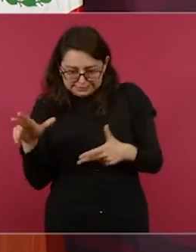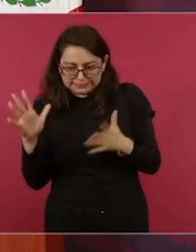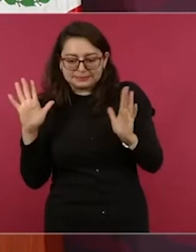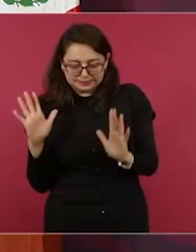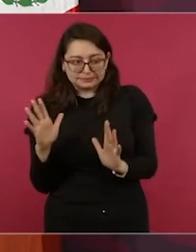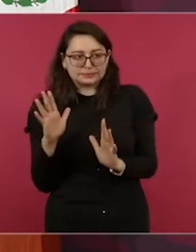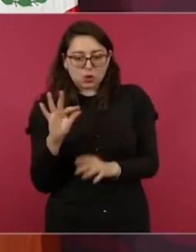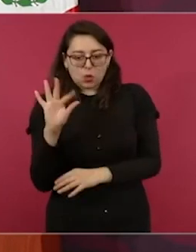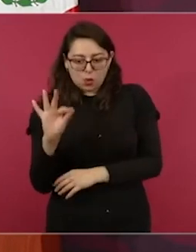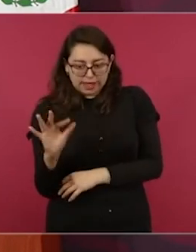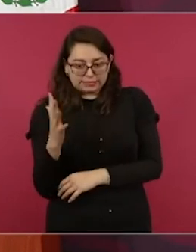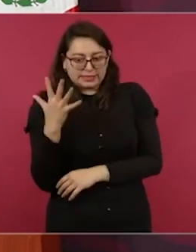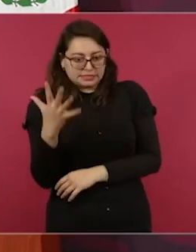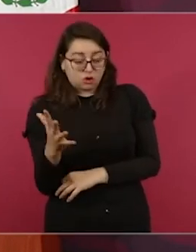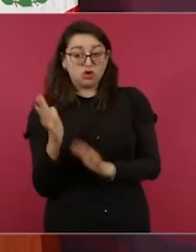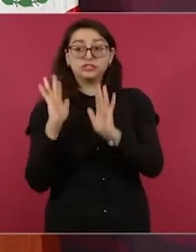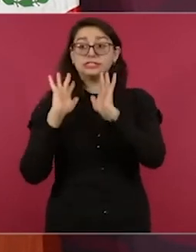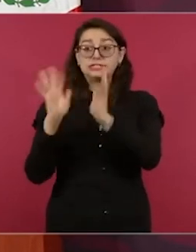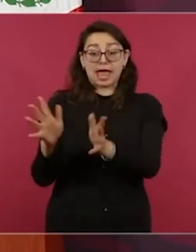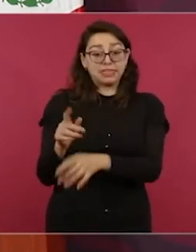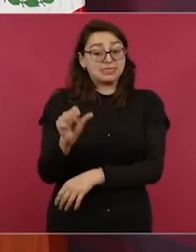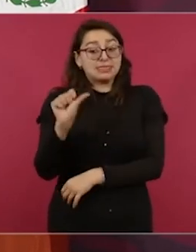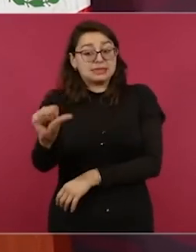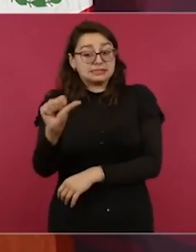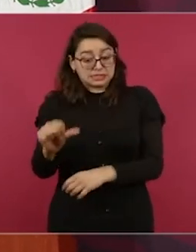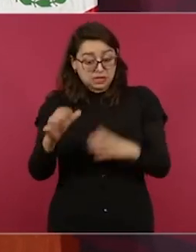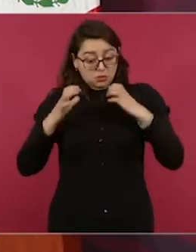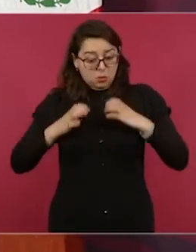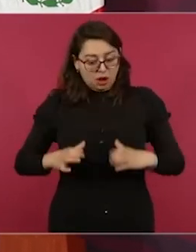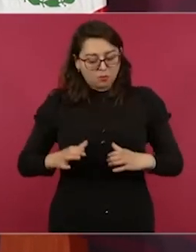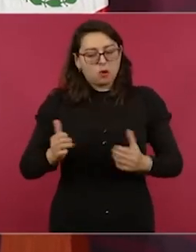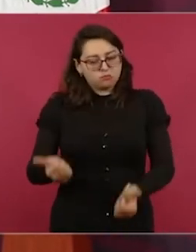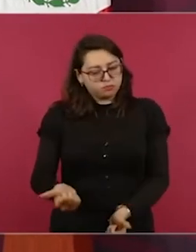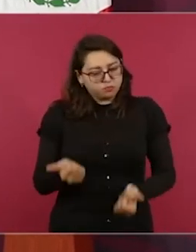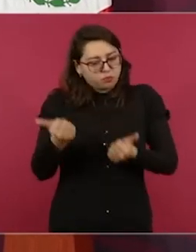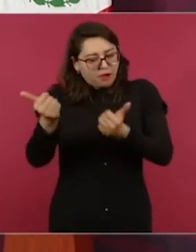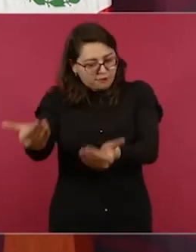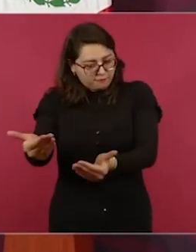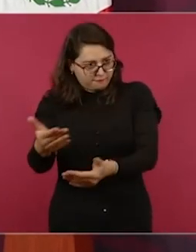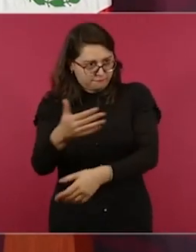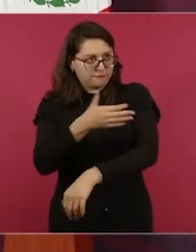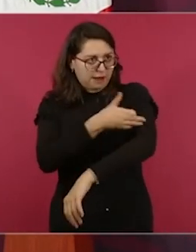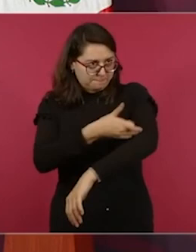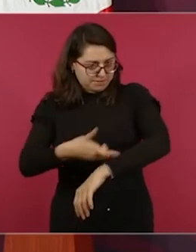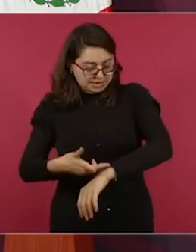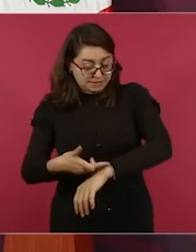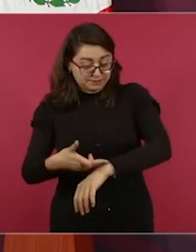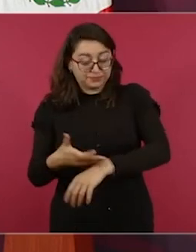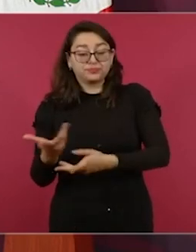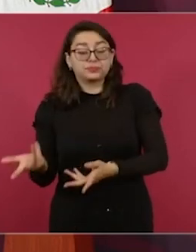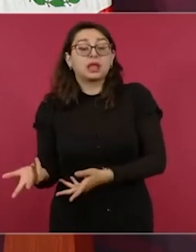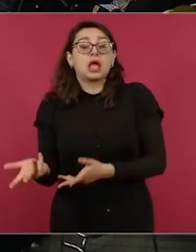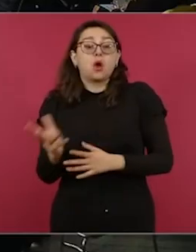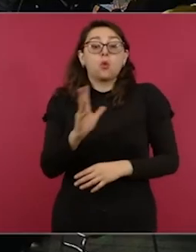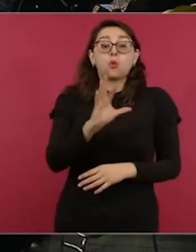familias 16. Y tenemos 47 personas